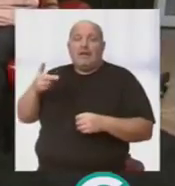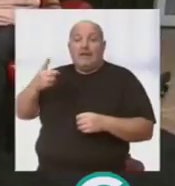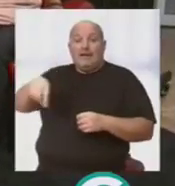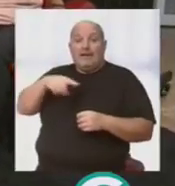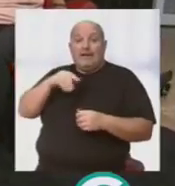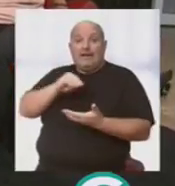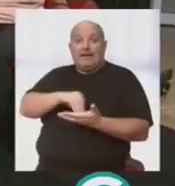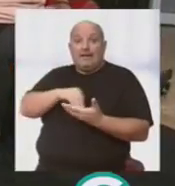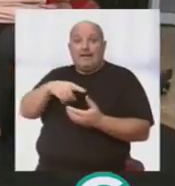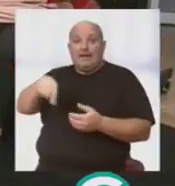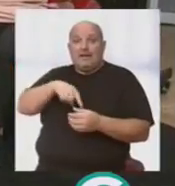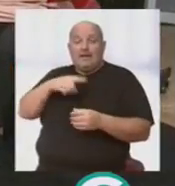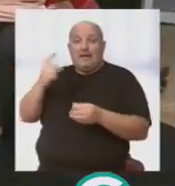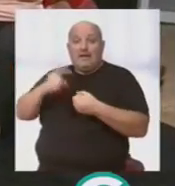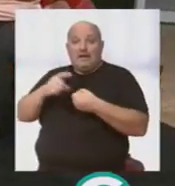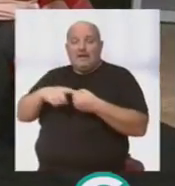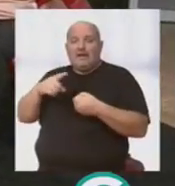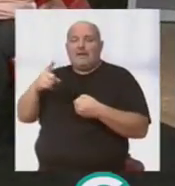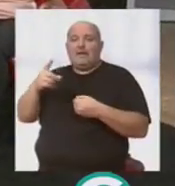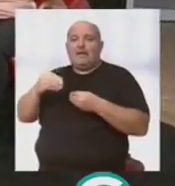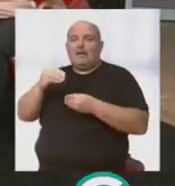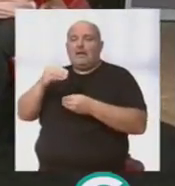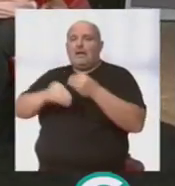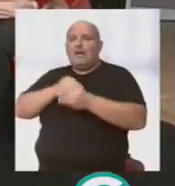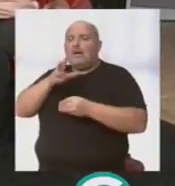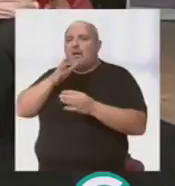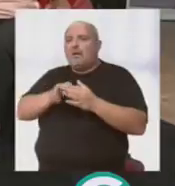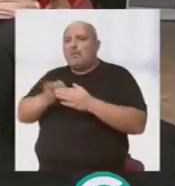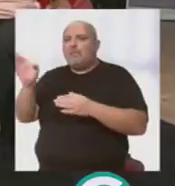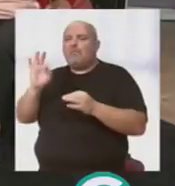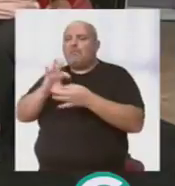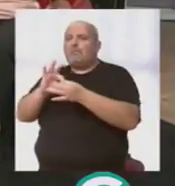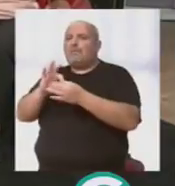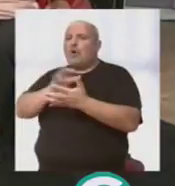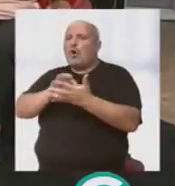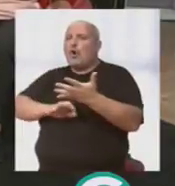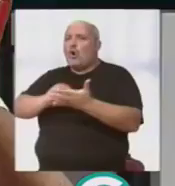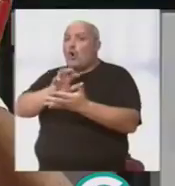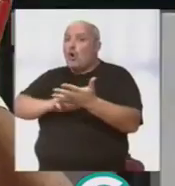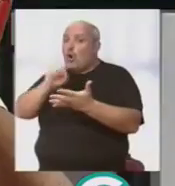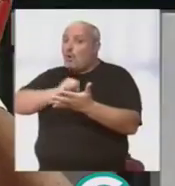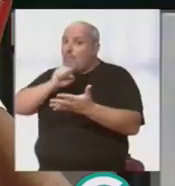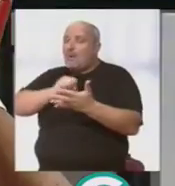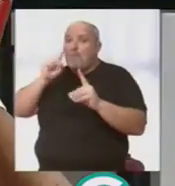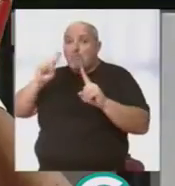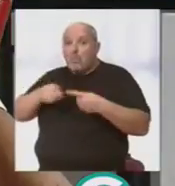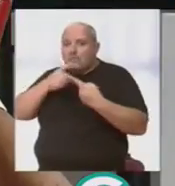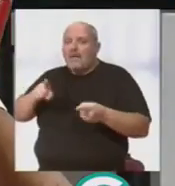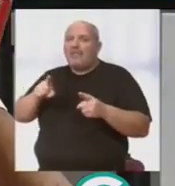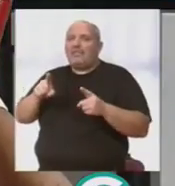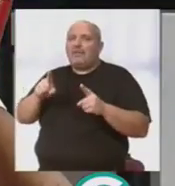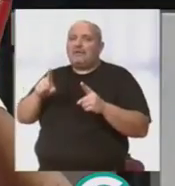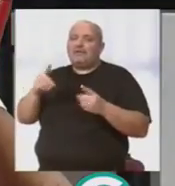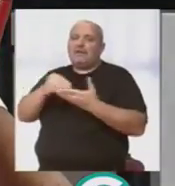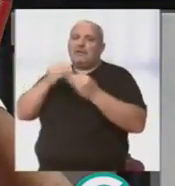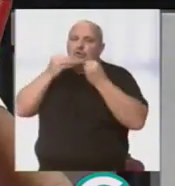toda la intervención de los Caballati vaya basado en coplas, en este caso en música, de